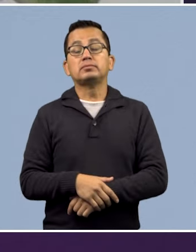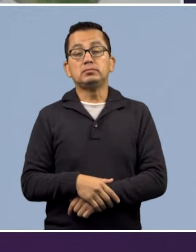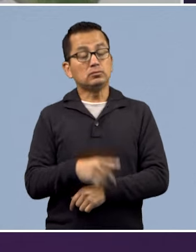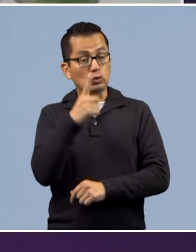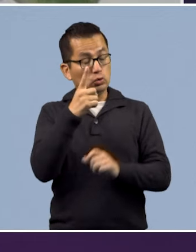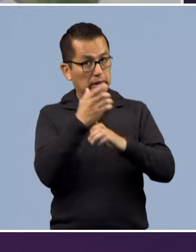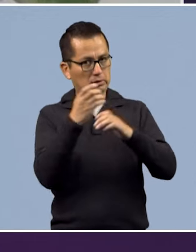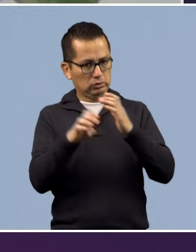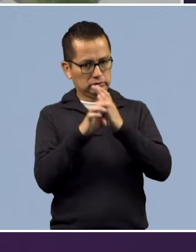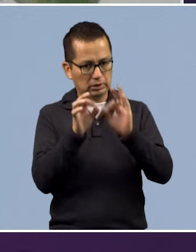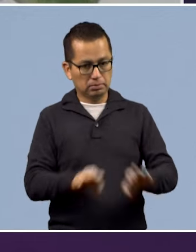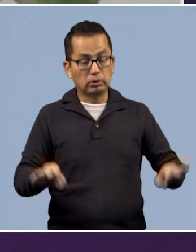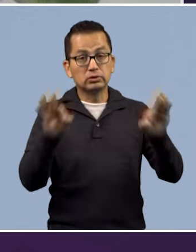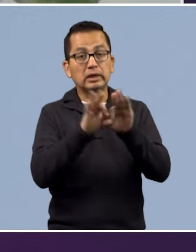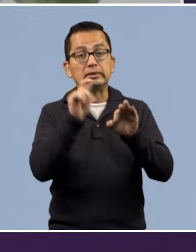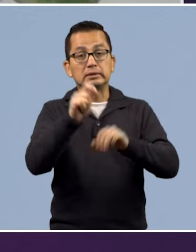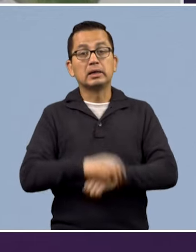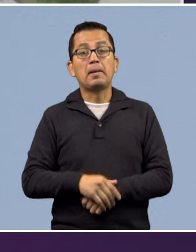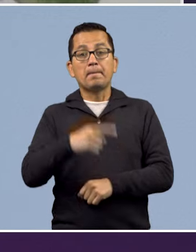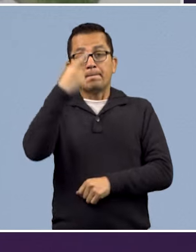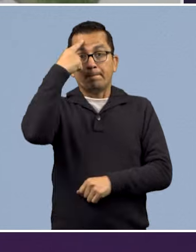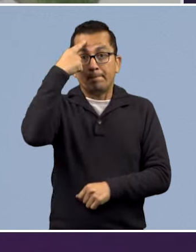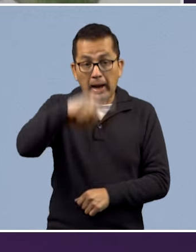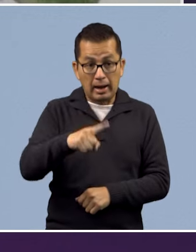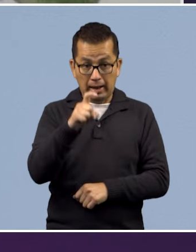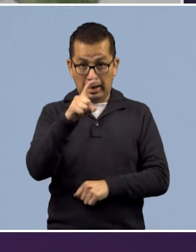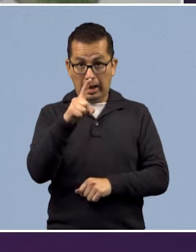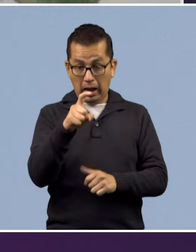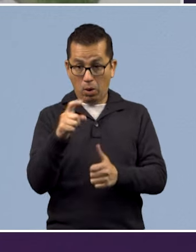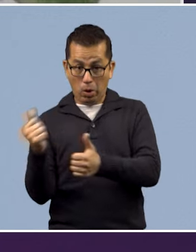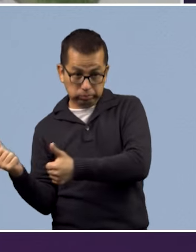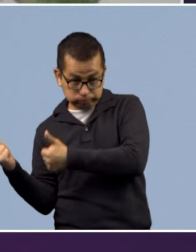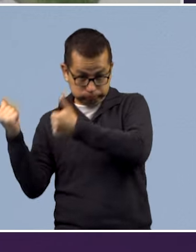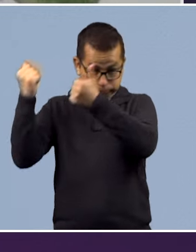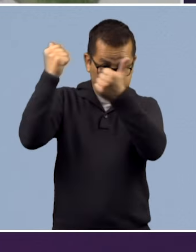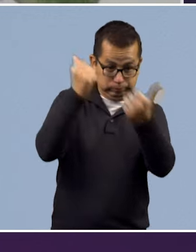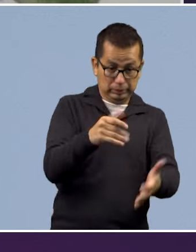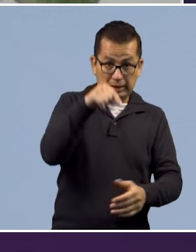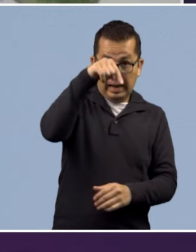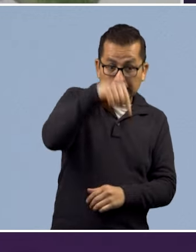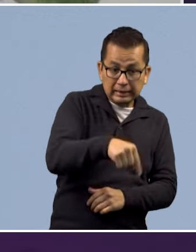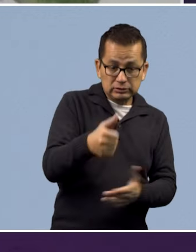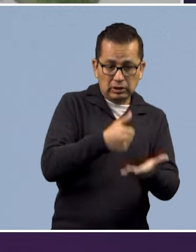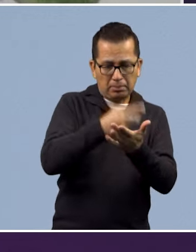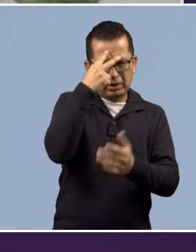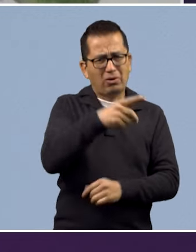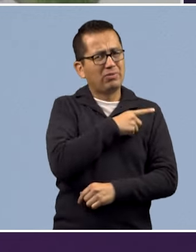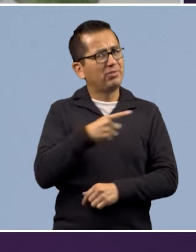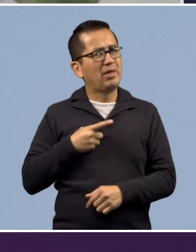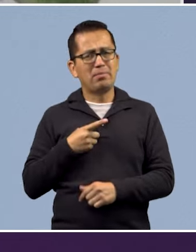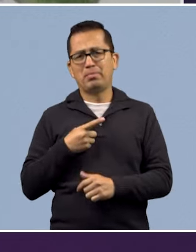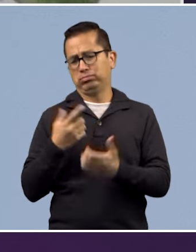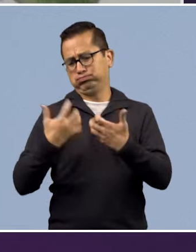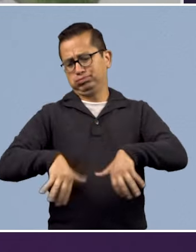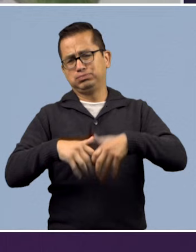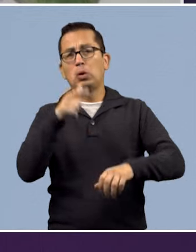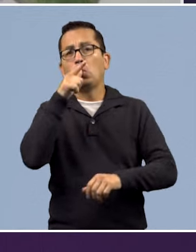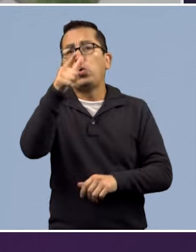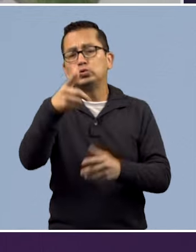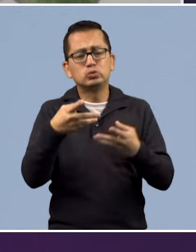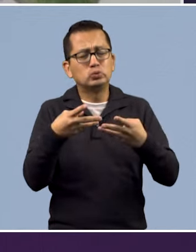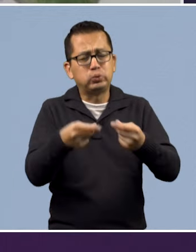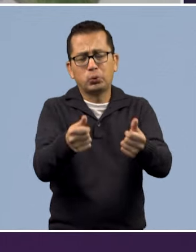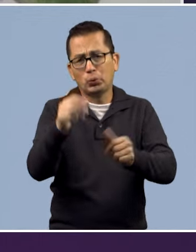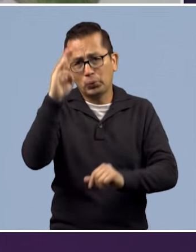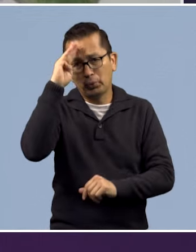También, algo importante es que, por ejemplo, se requiere mucha energía eléctrica para mover el agua en el sistema Kutzamala. ¿Por qué? Porque la presa de Valle de